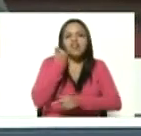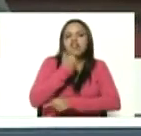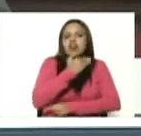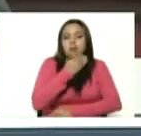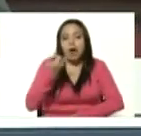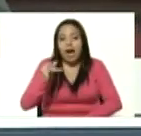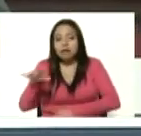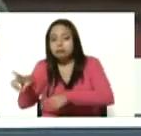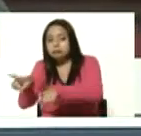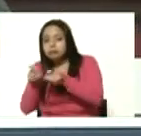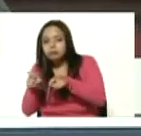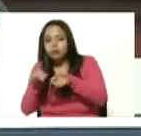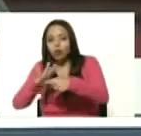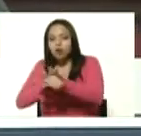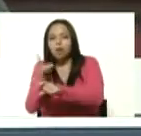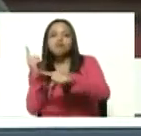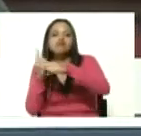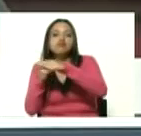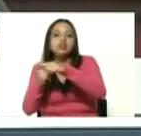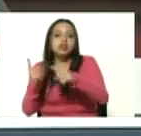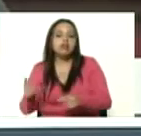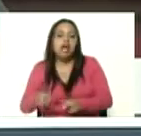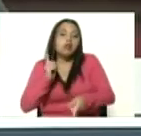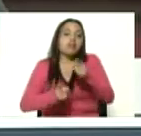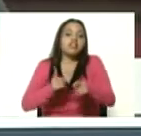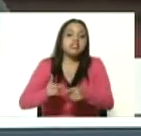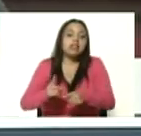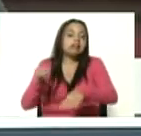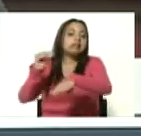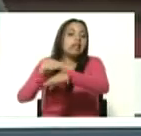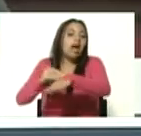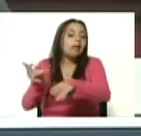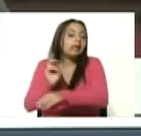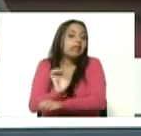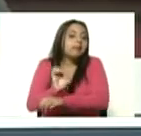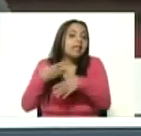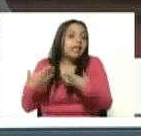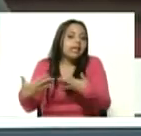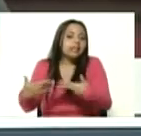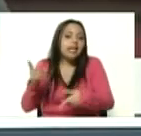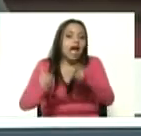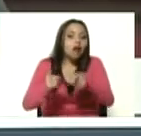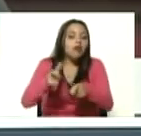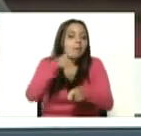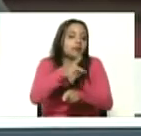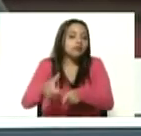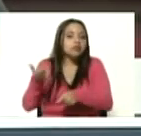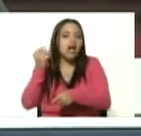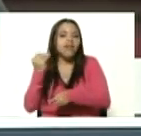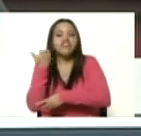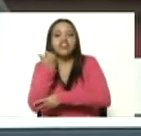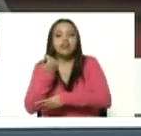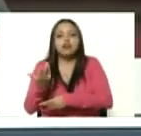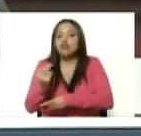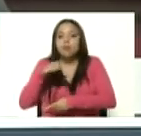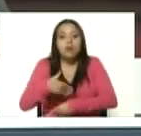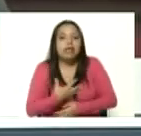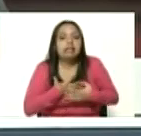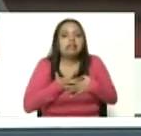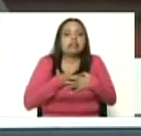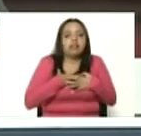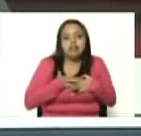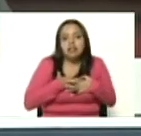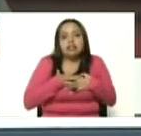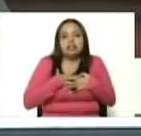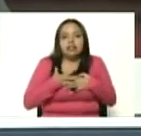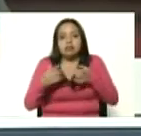de coronavirus a veces cuando los llaman urgente que hay un caso urgente de una persona que ya no puede respirar bien